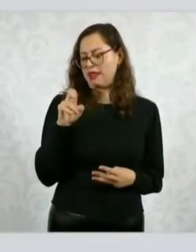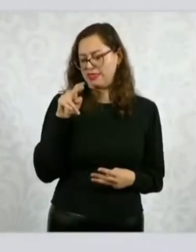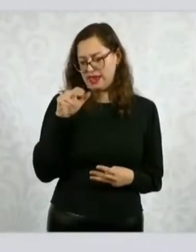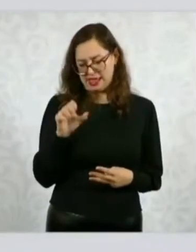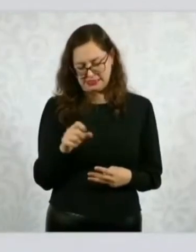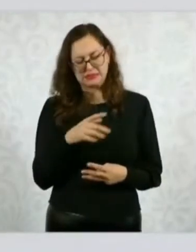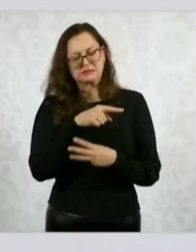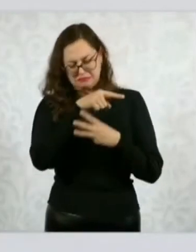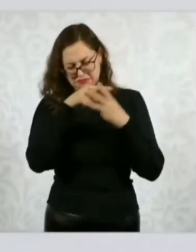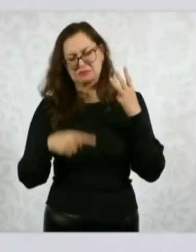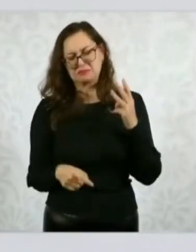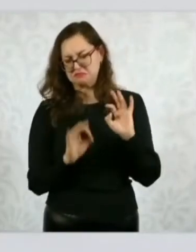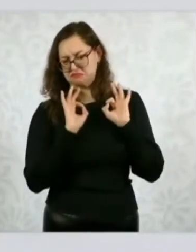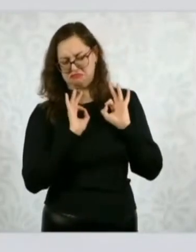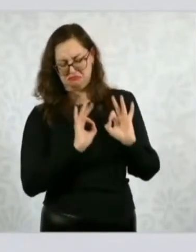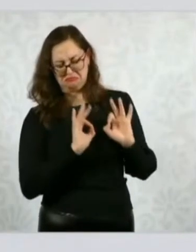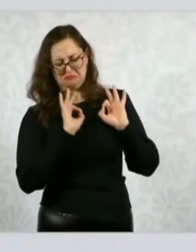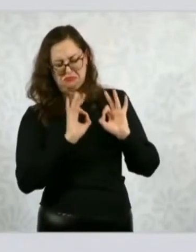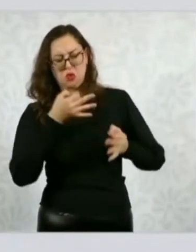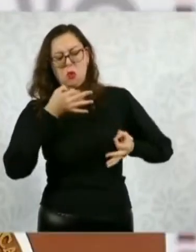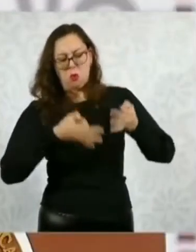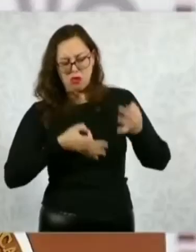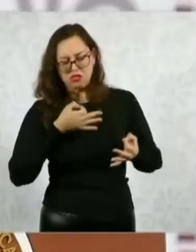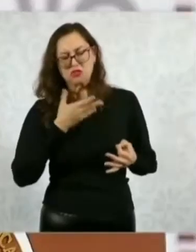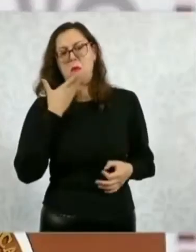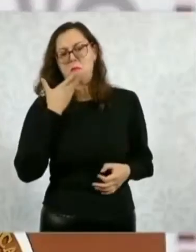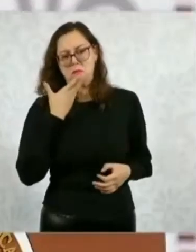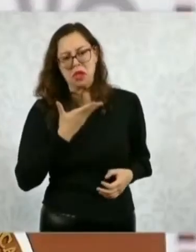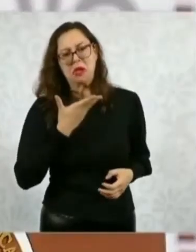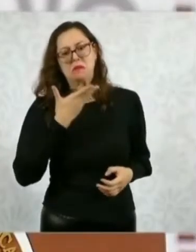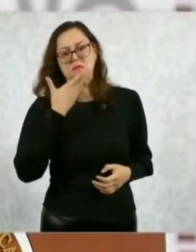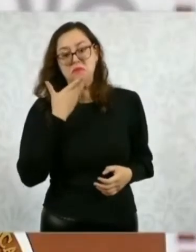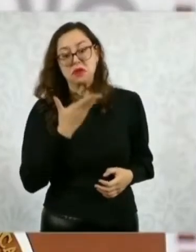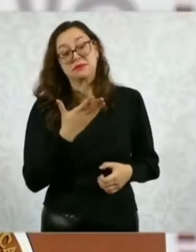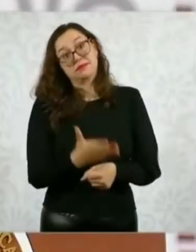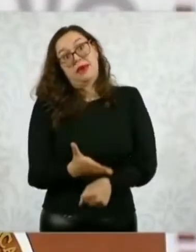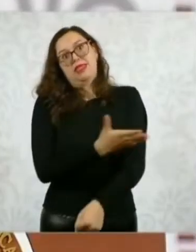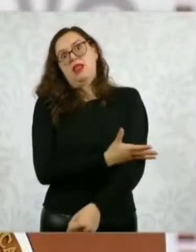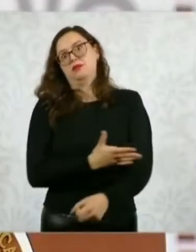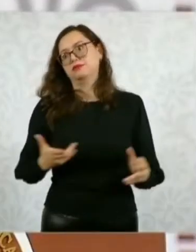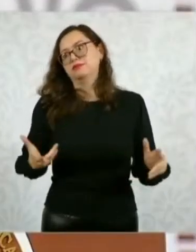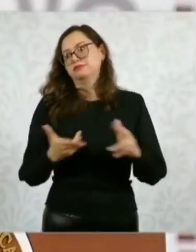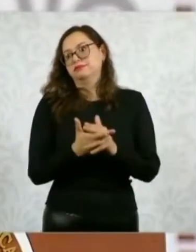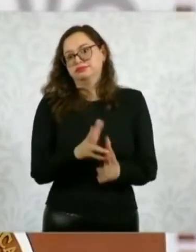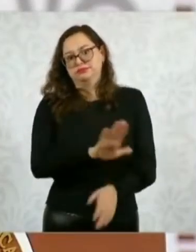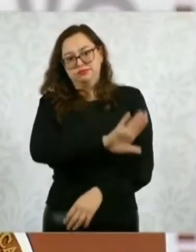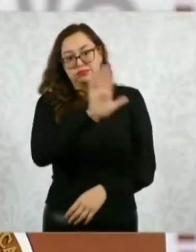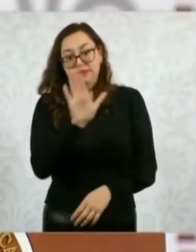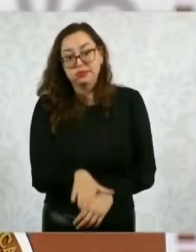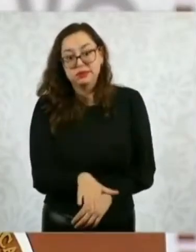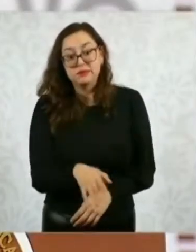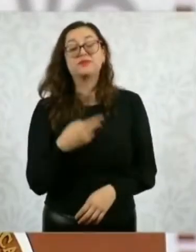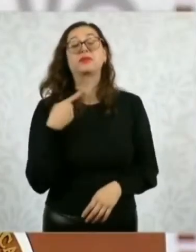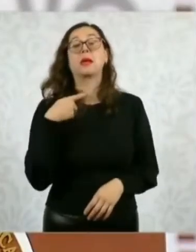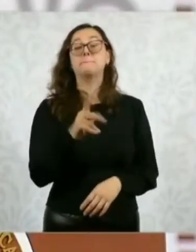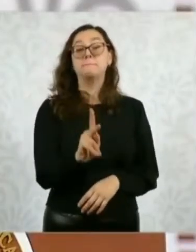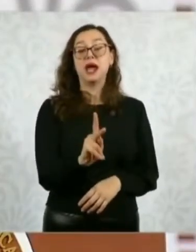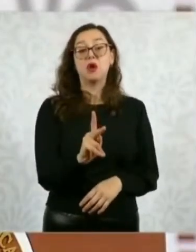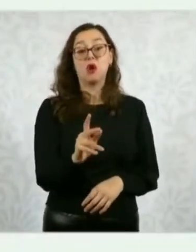ninguno de ellos, Madero además fue asesinado, sale con la fuerza